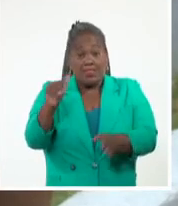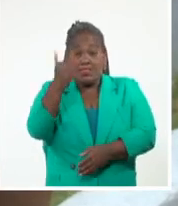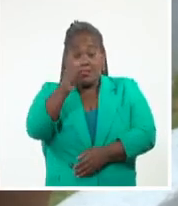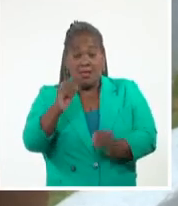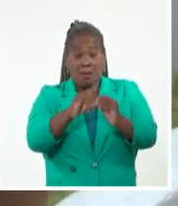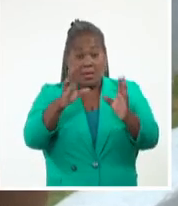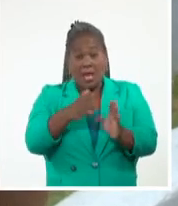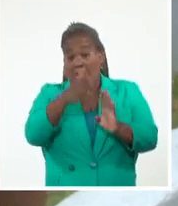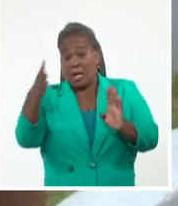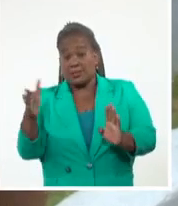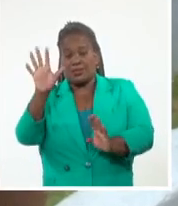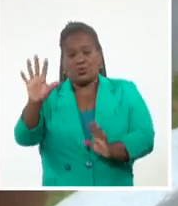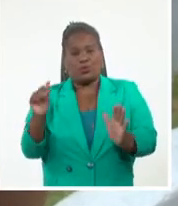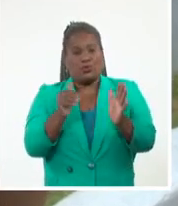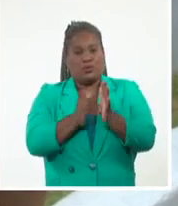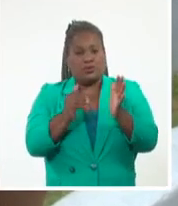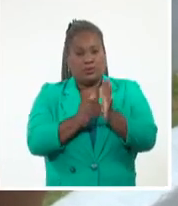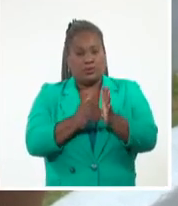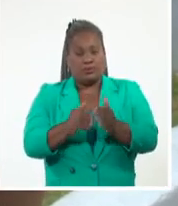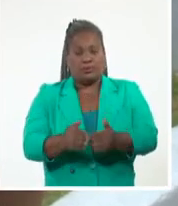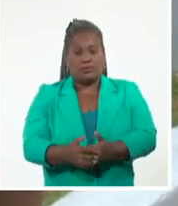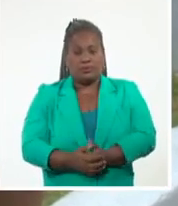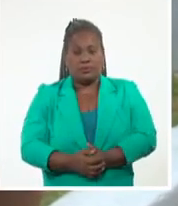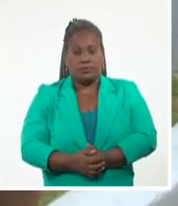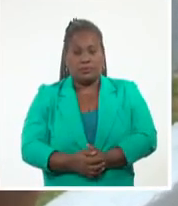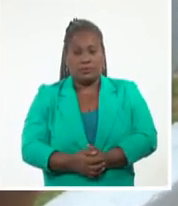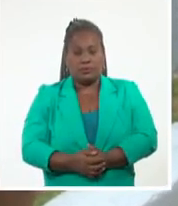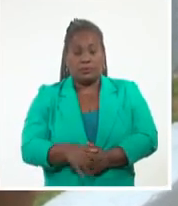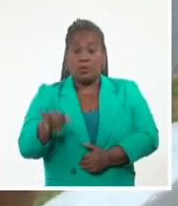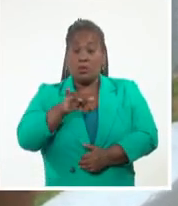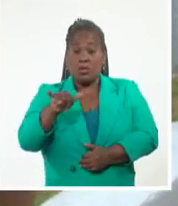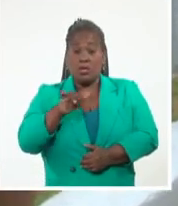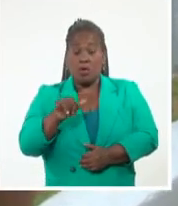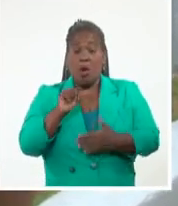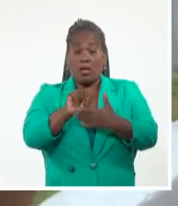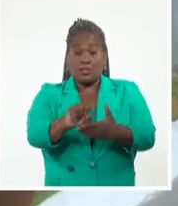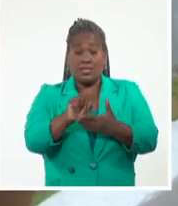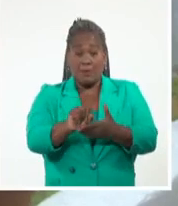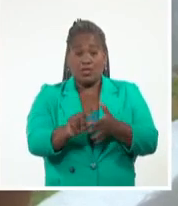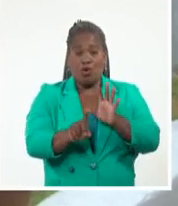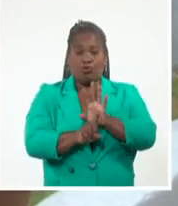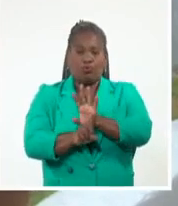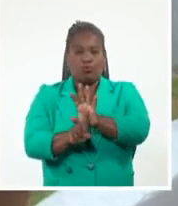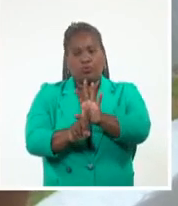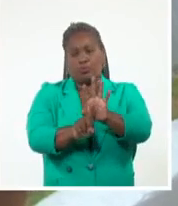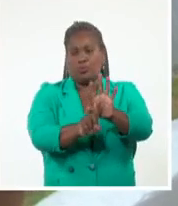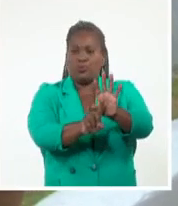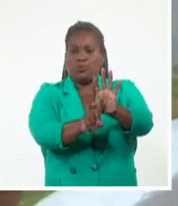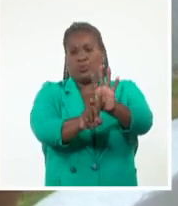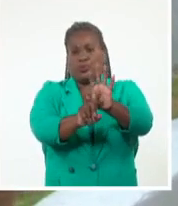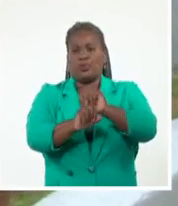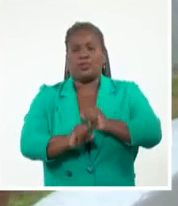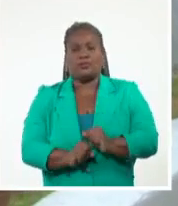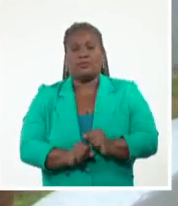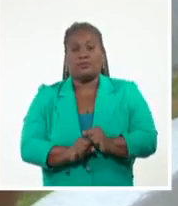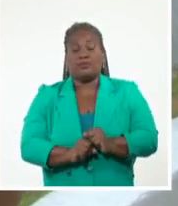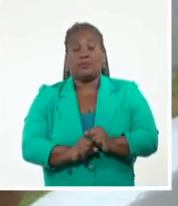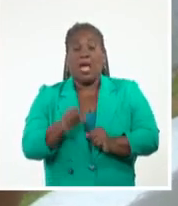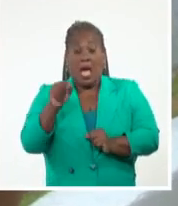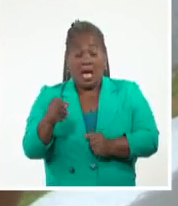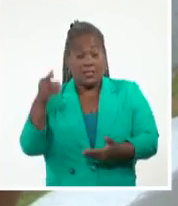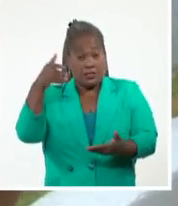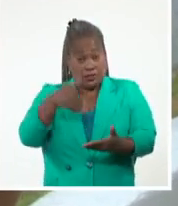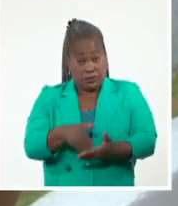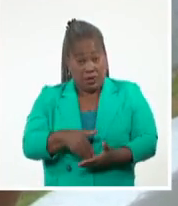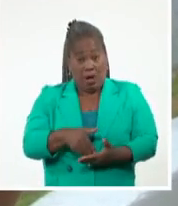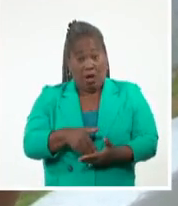tarde. Y también estamos brindando el servicio guiado. Si quieren, bueno, llegando hasta el museo o